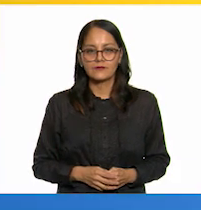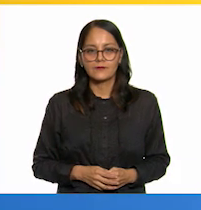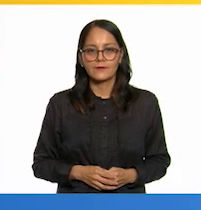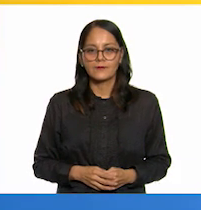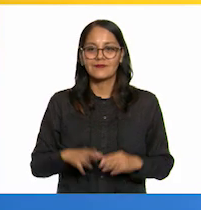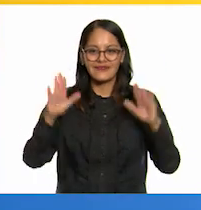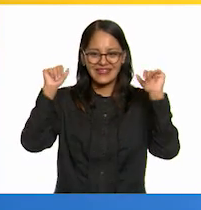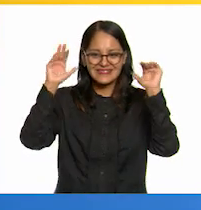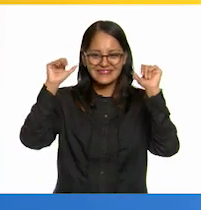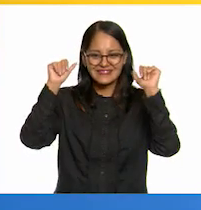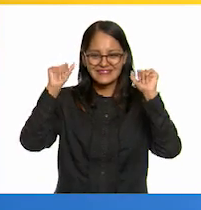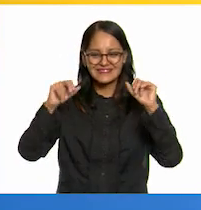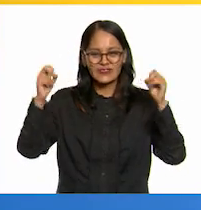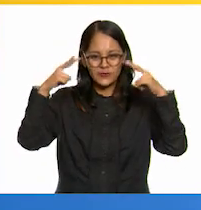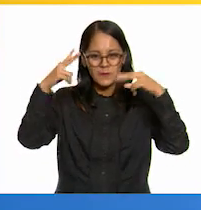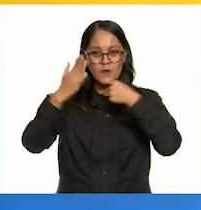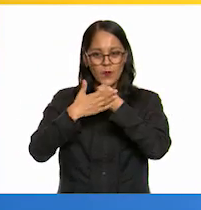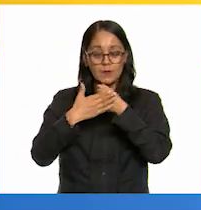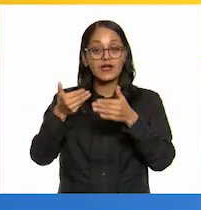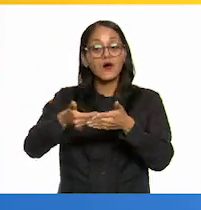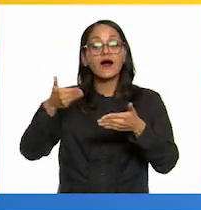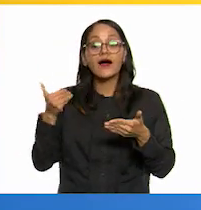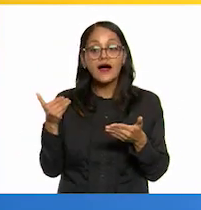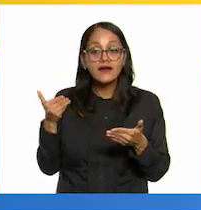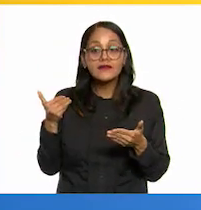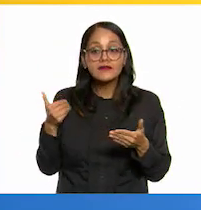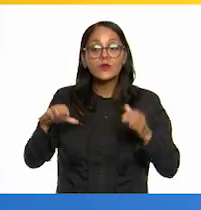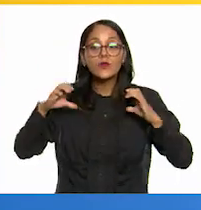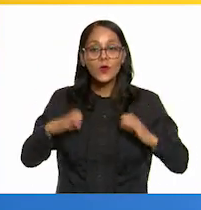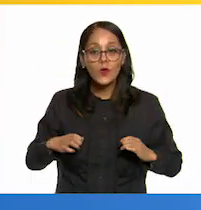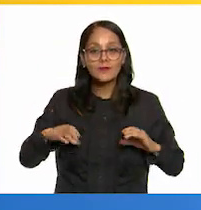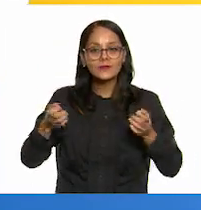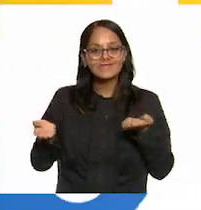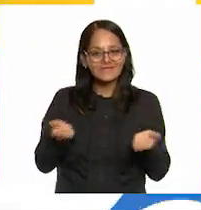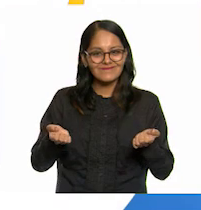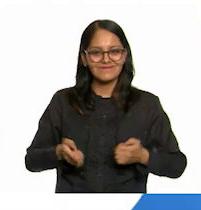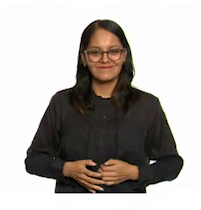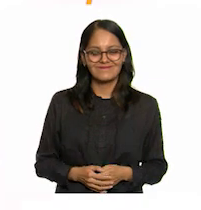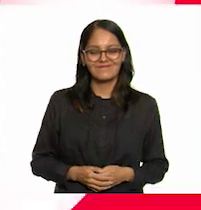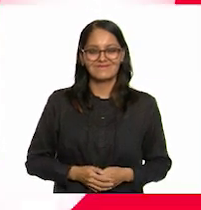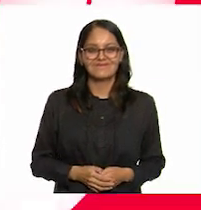nos vemos hasta la próxima pero antes a movernos un poco